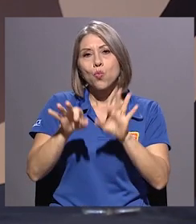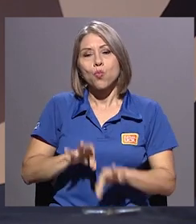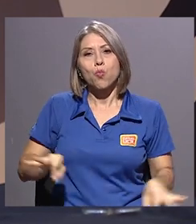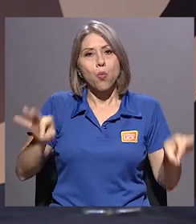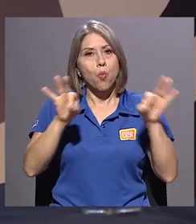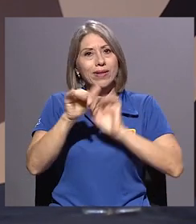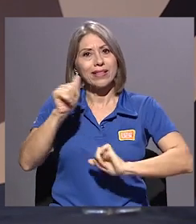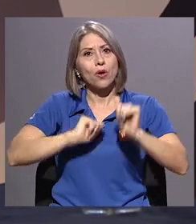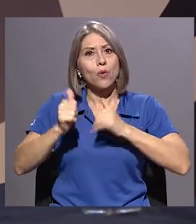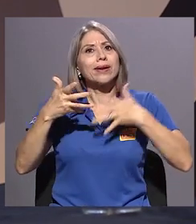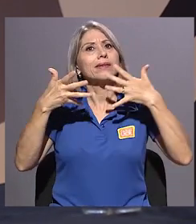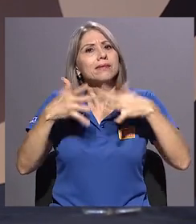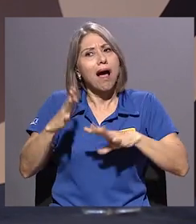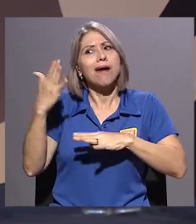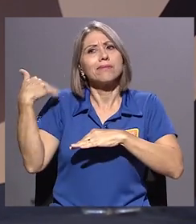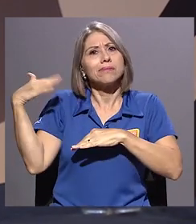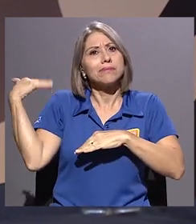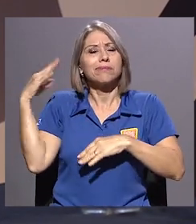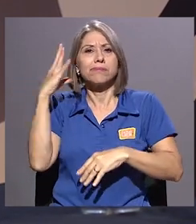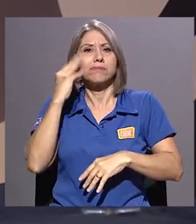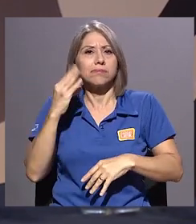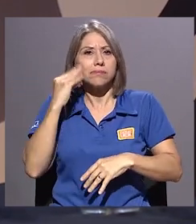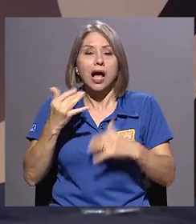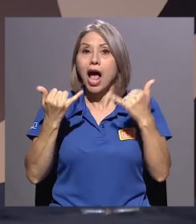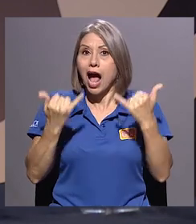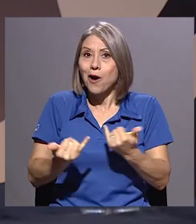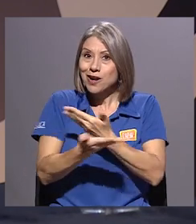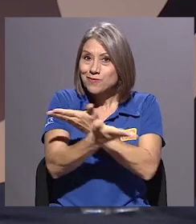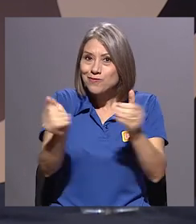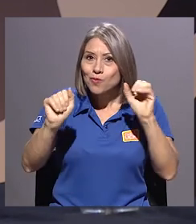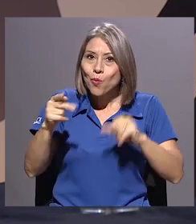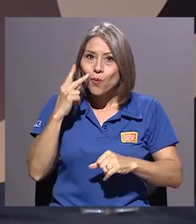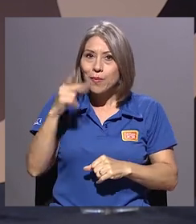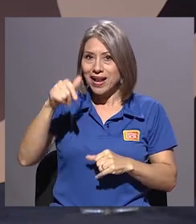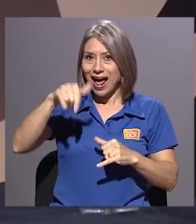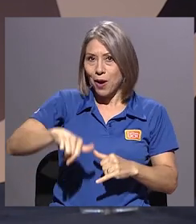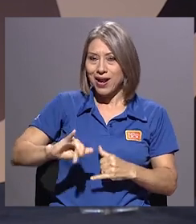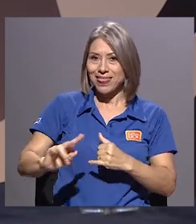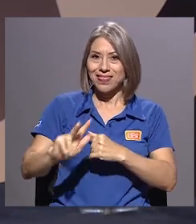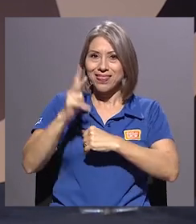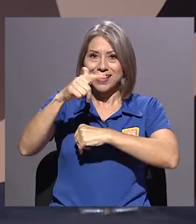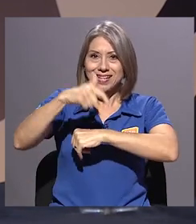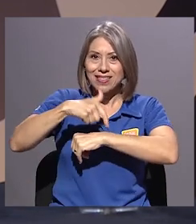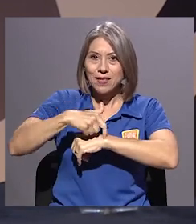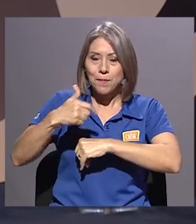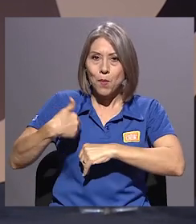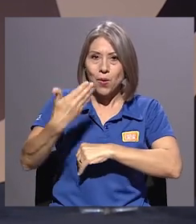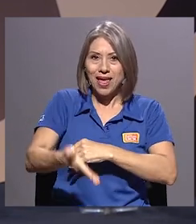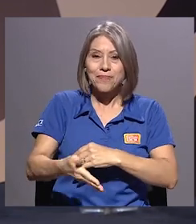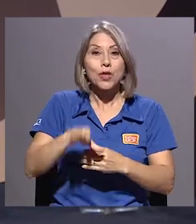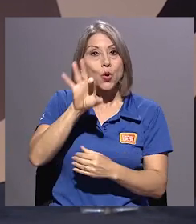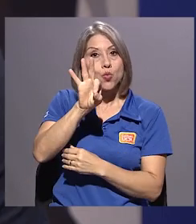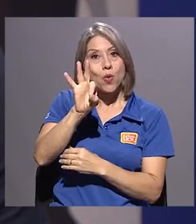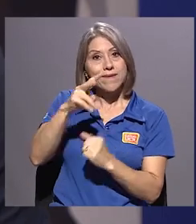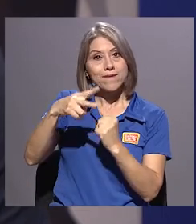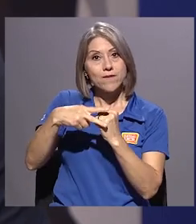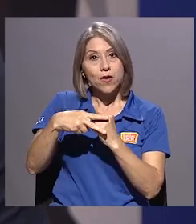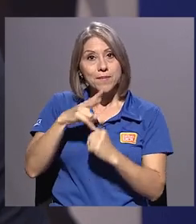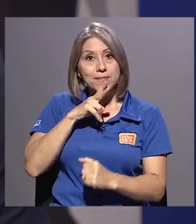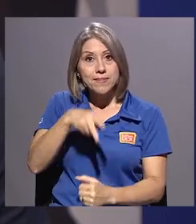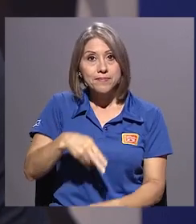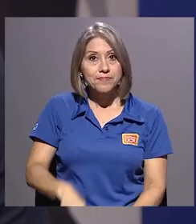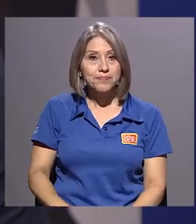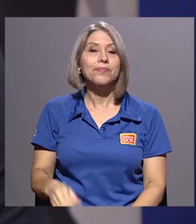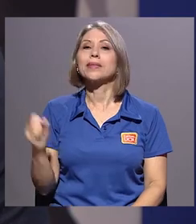el momento y que tiene ahora el público la oportunidad de verla en esta tercera temporada por nueve funciones únicamente, ¿verdad? Así es.